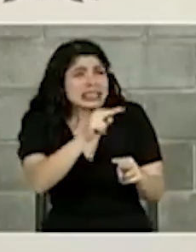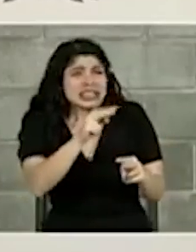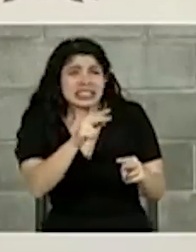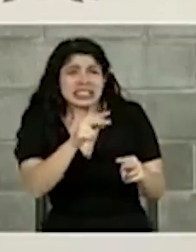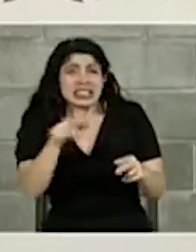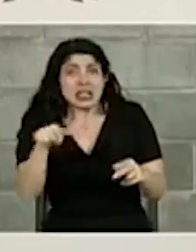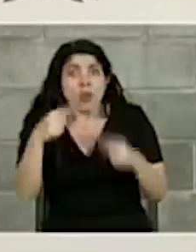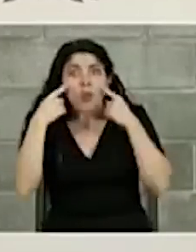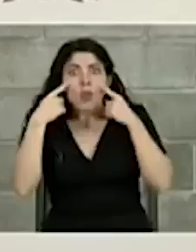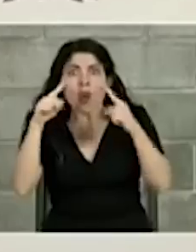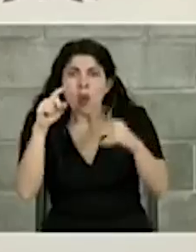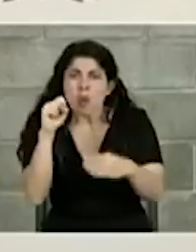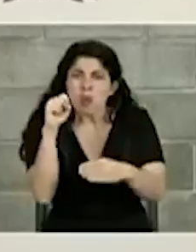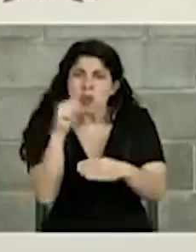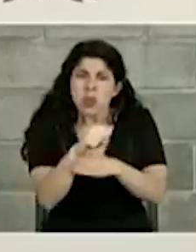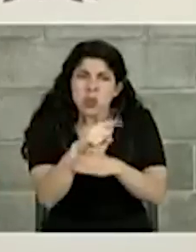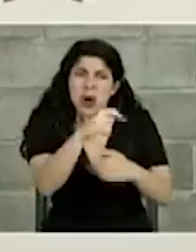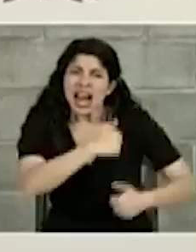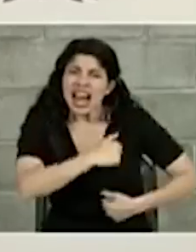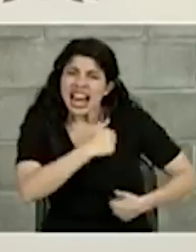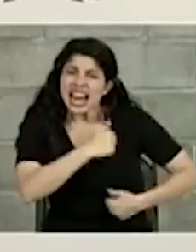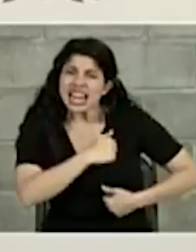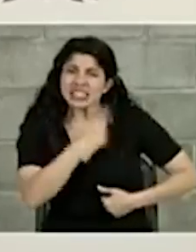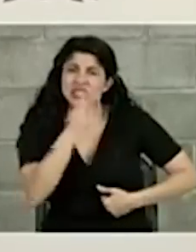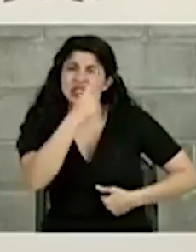derrotaron a un ejército esclavista